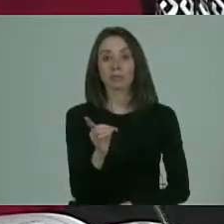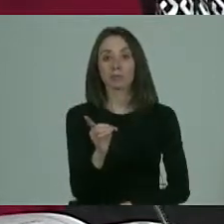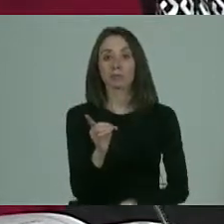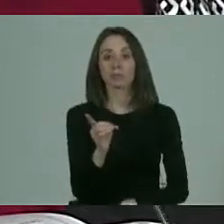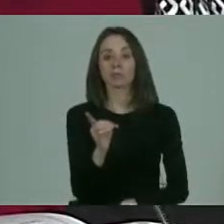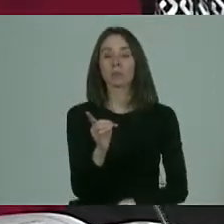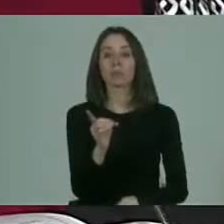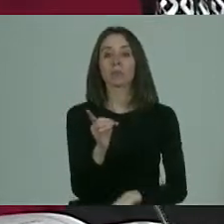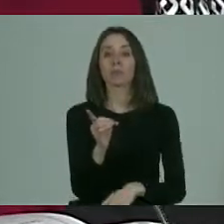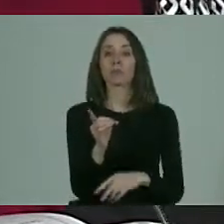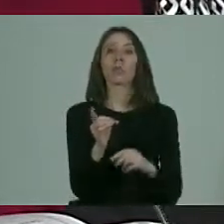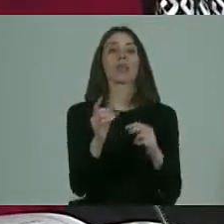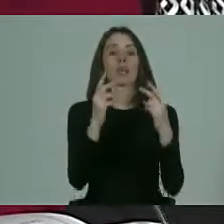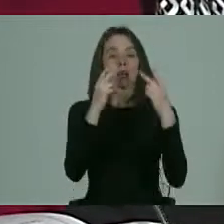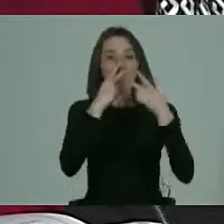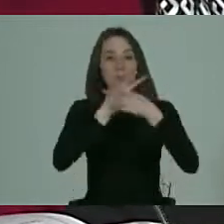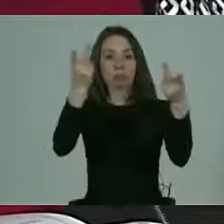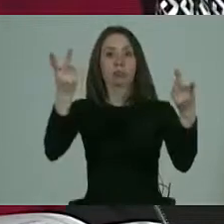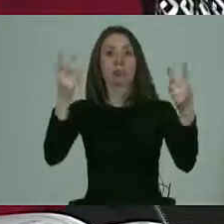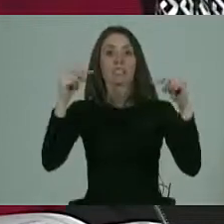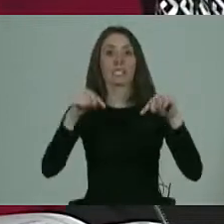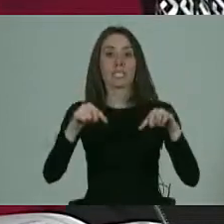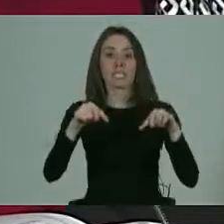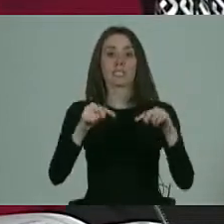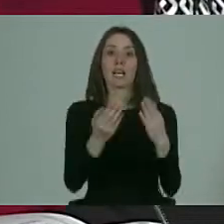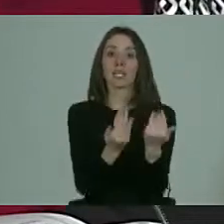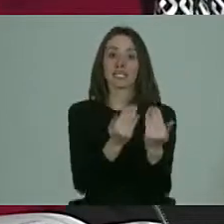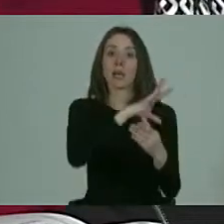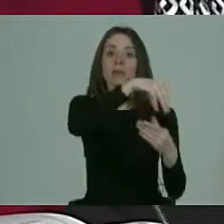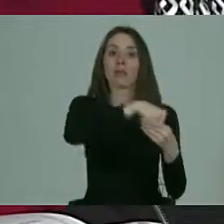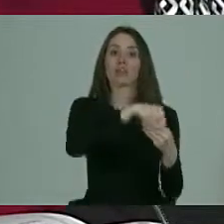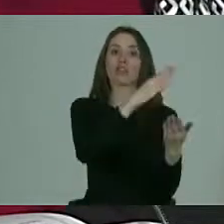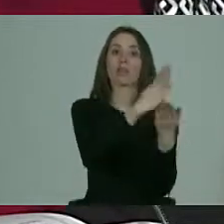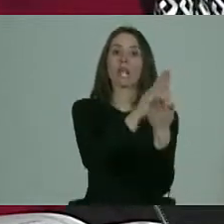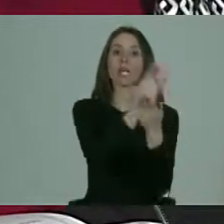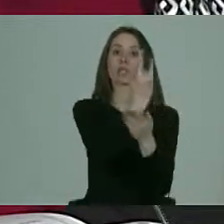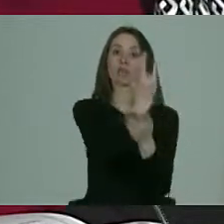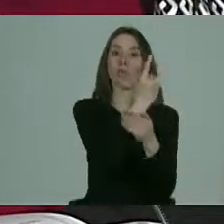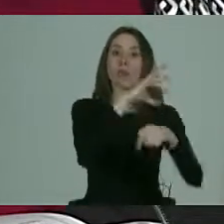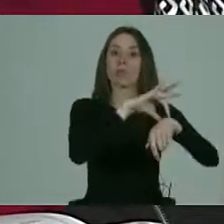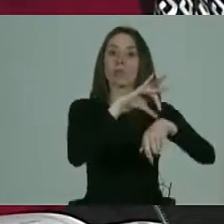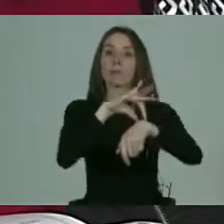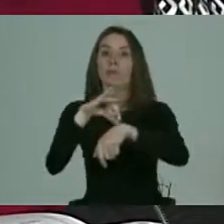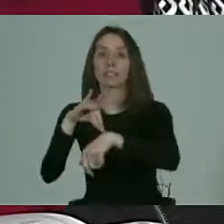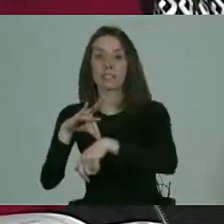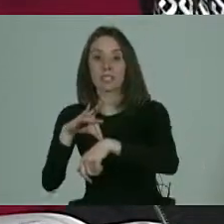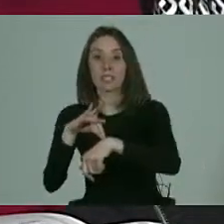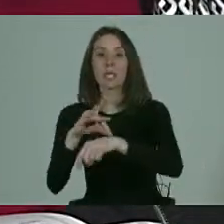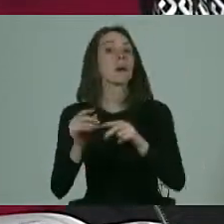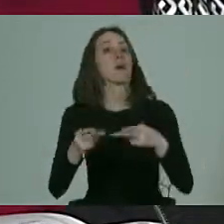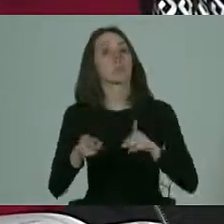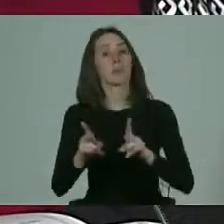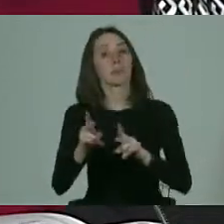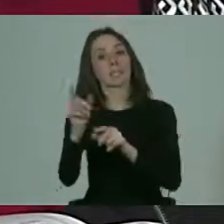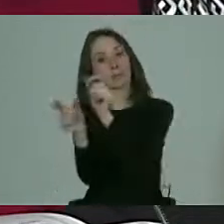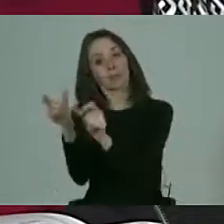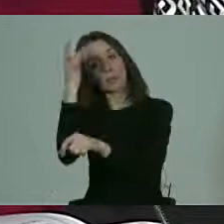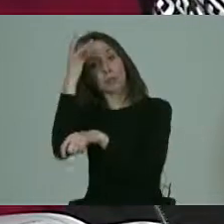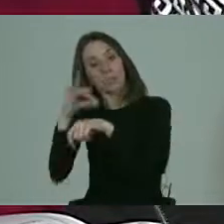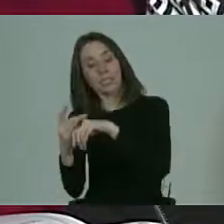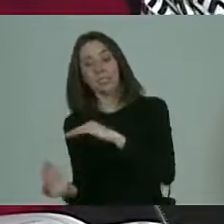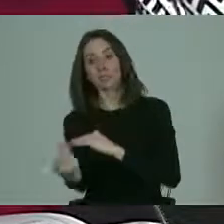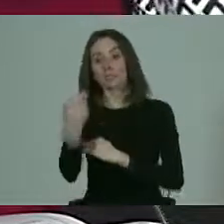de alguna manera tenemos que hacer visible esta necesidad en las escuelas de medicina y permitir también, yo creo que a los mismos pacientes que